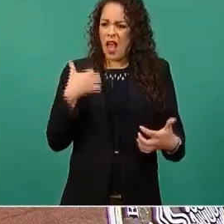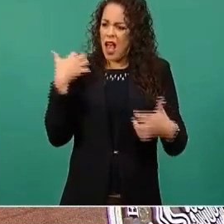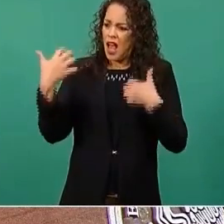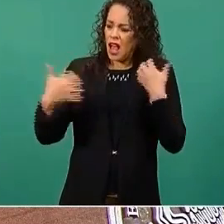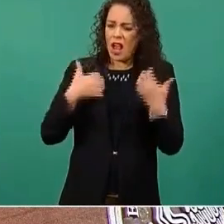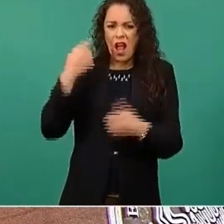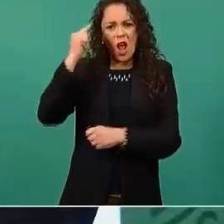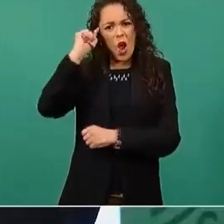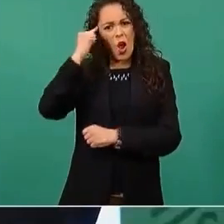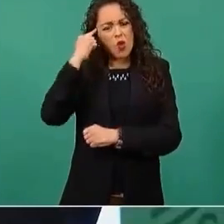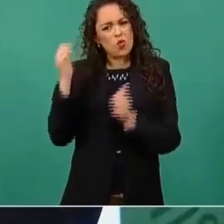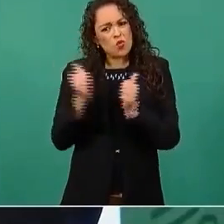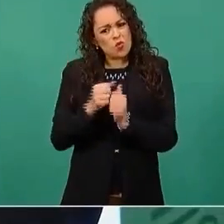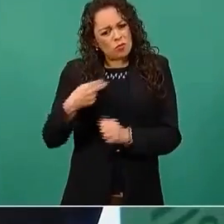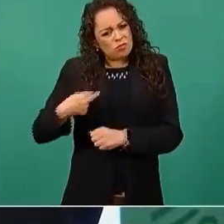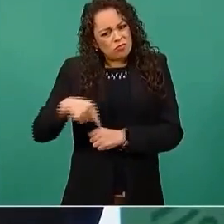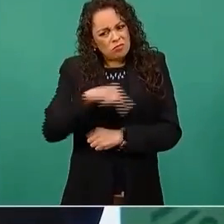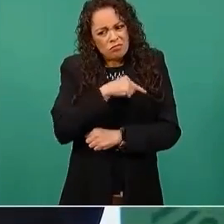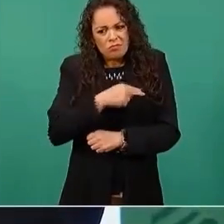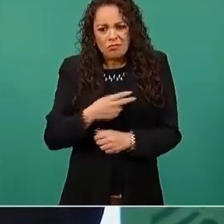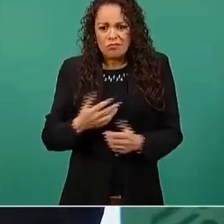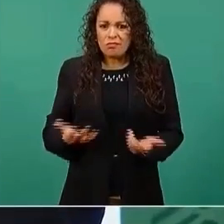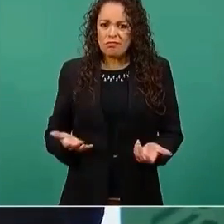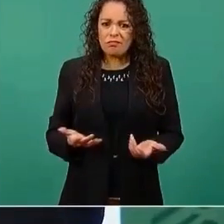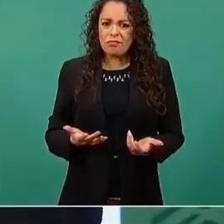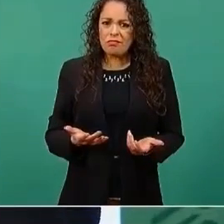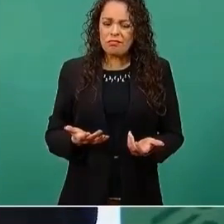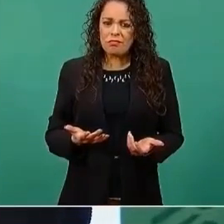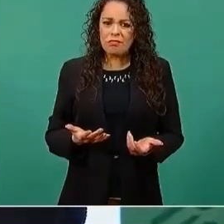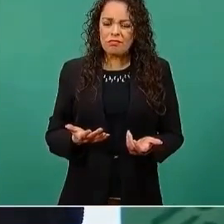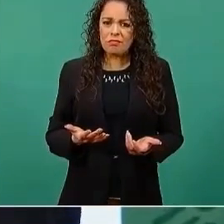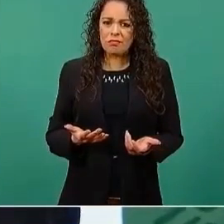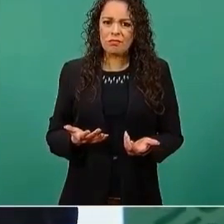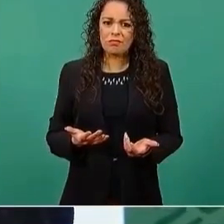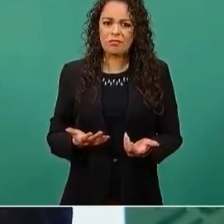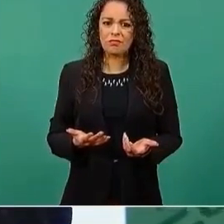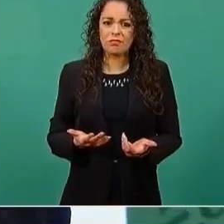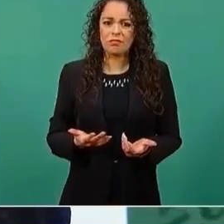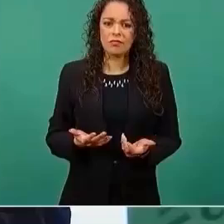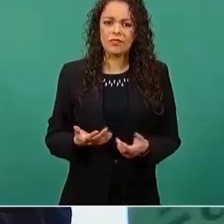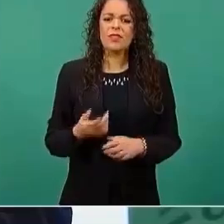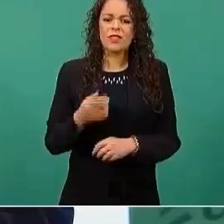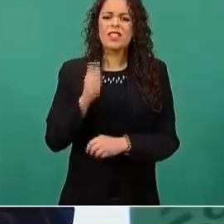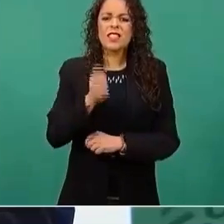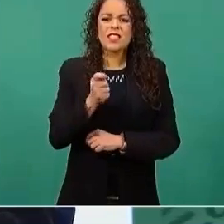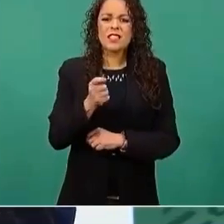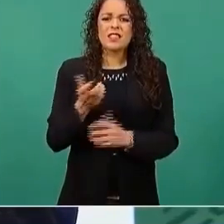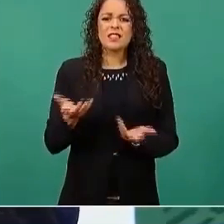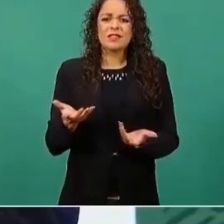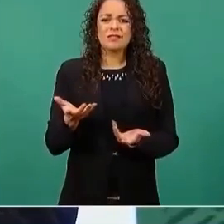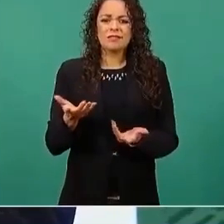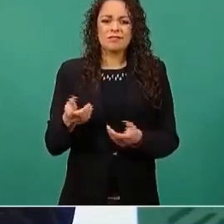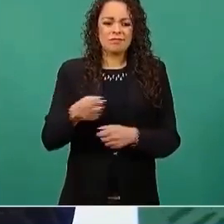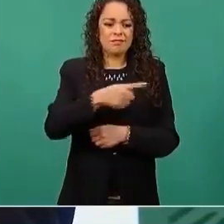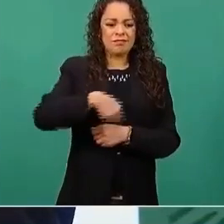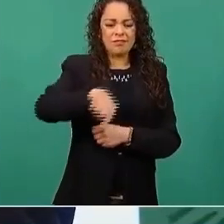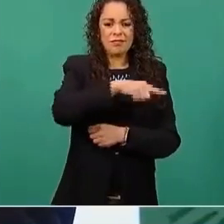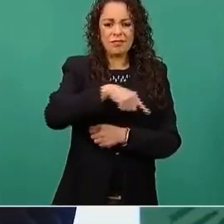nosotros más, por eso hablo de los aspiracionistas,